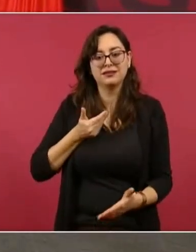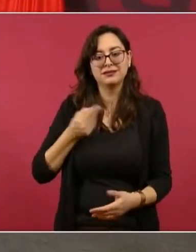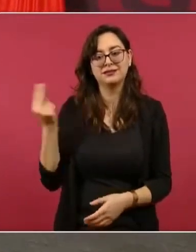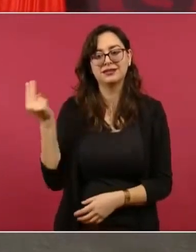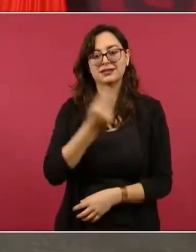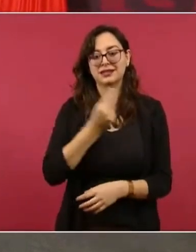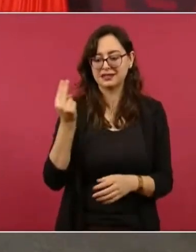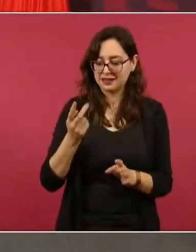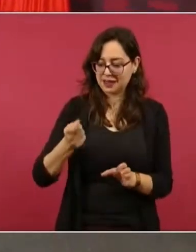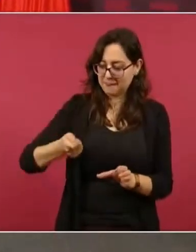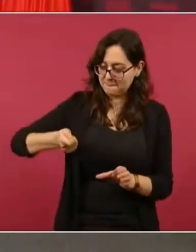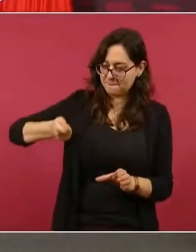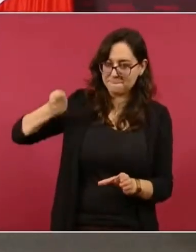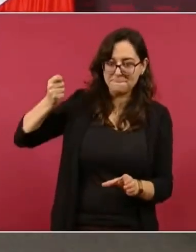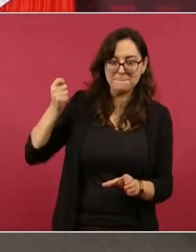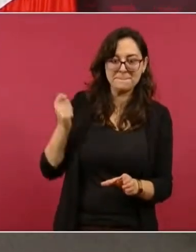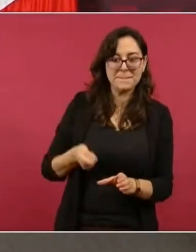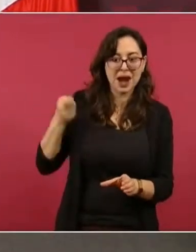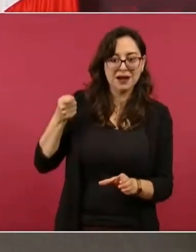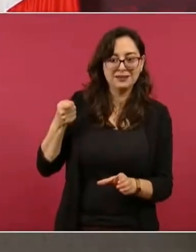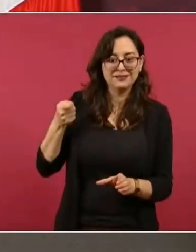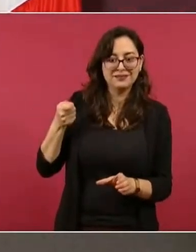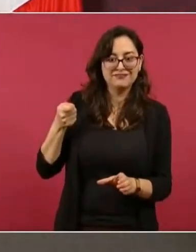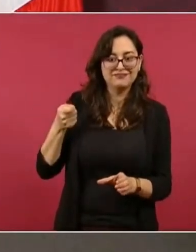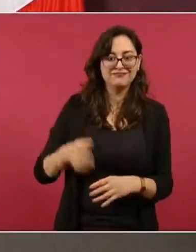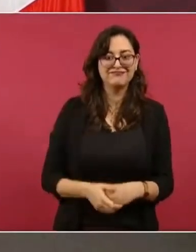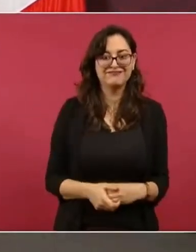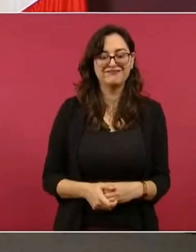no se puede, o sea,